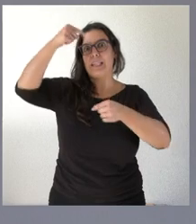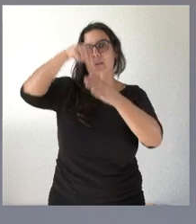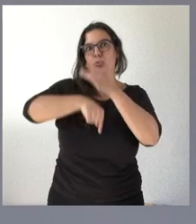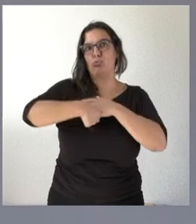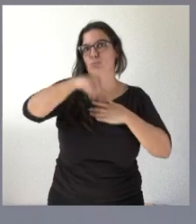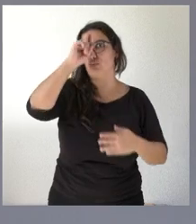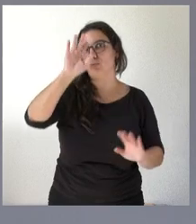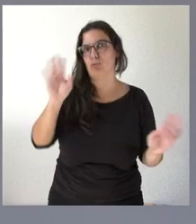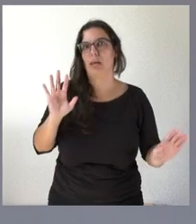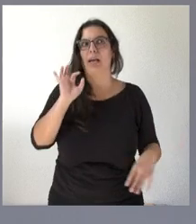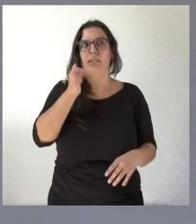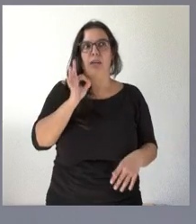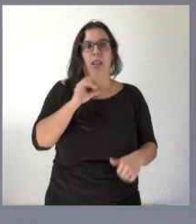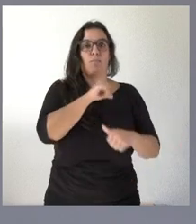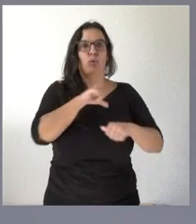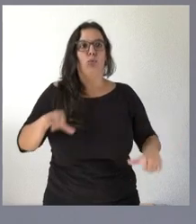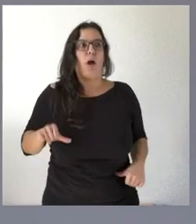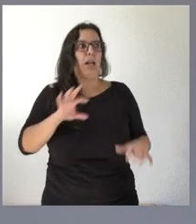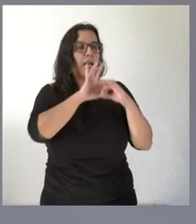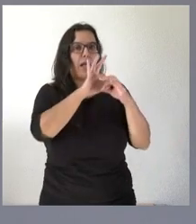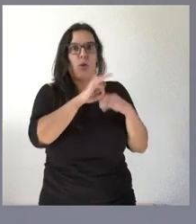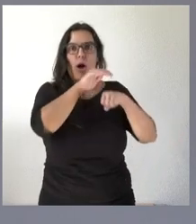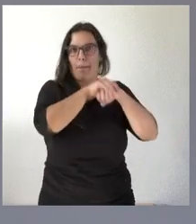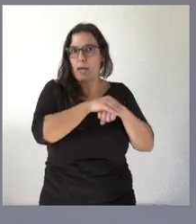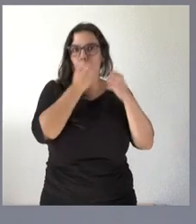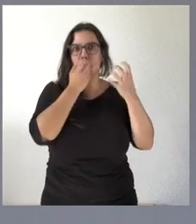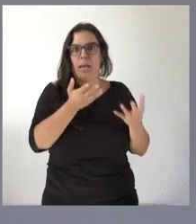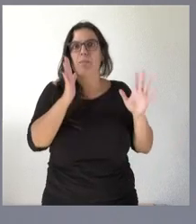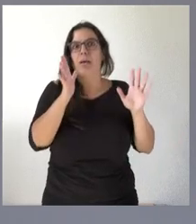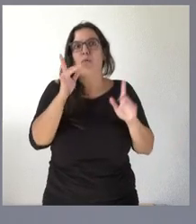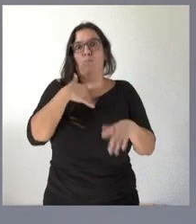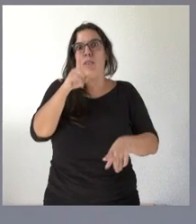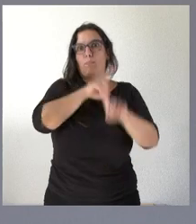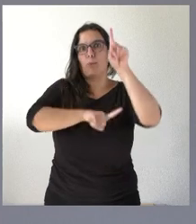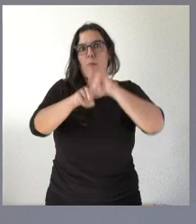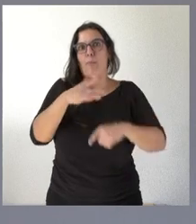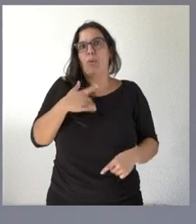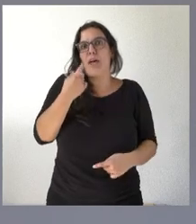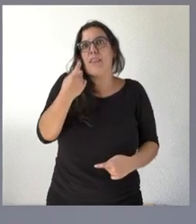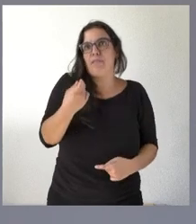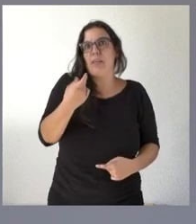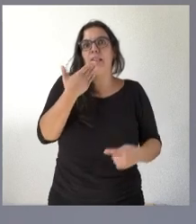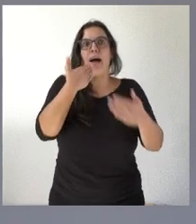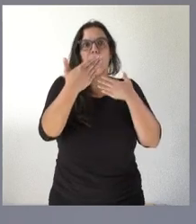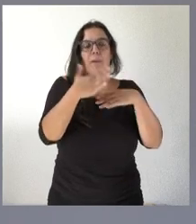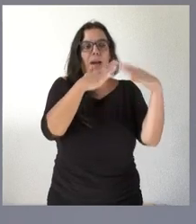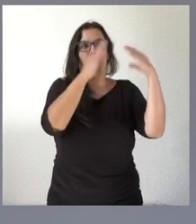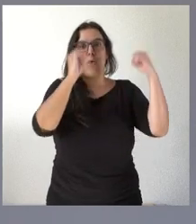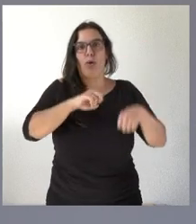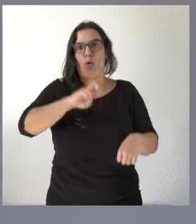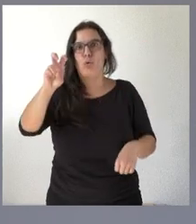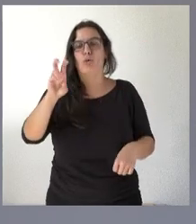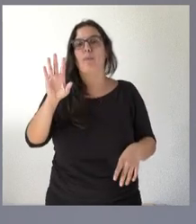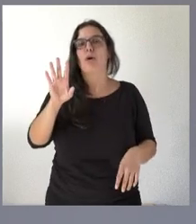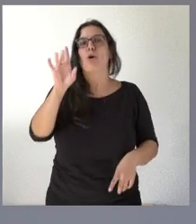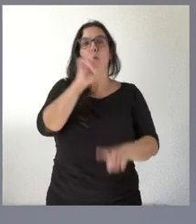amigo con el que tenemos una relación pero también es verdad que no tenemos un problema sobre el cual podríamos hablar con este país amigo pero yo creo que hay un problema de